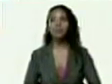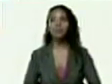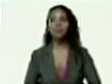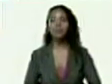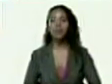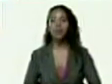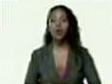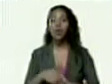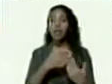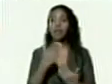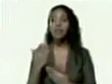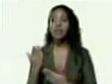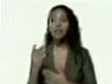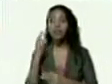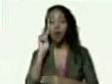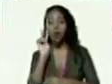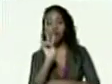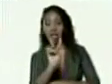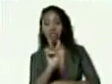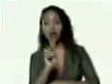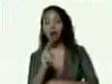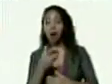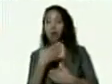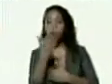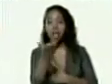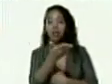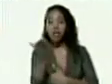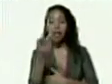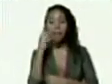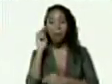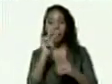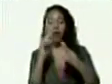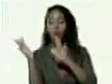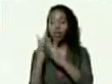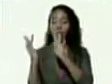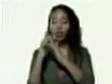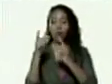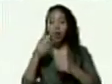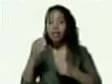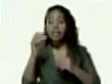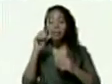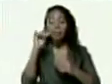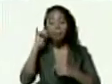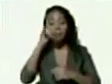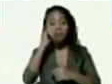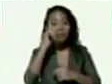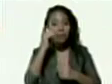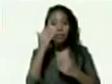ustedes yo estoy observando adelante Beatriz ponle la cámara cerca para ver Beatriz